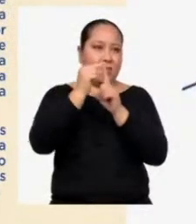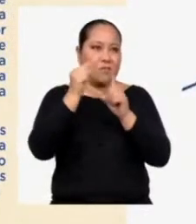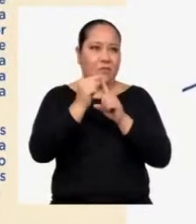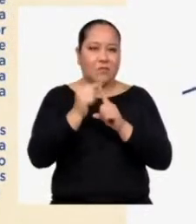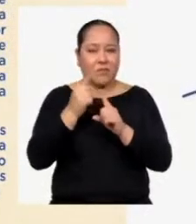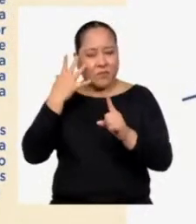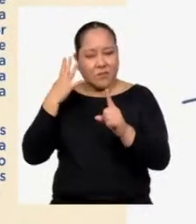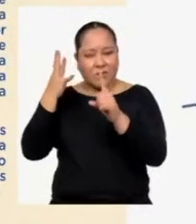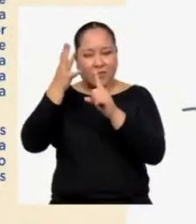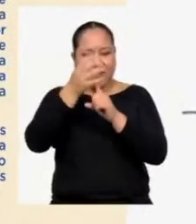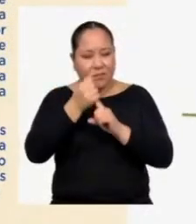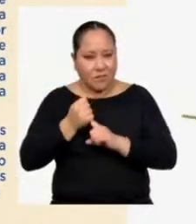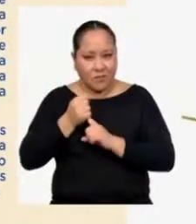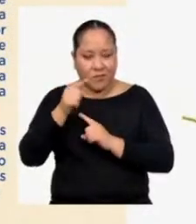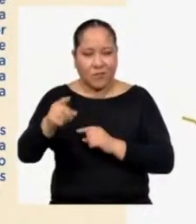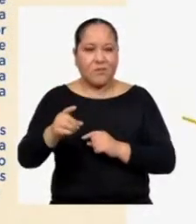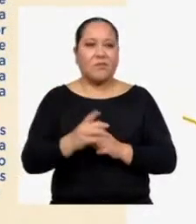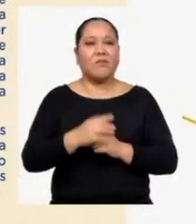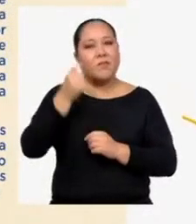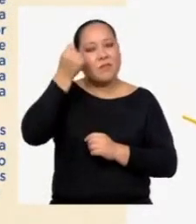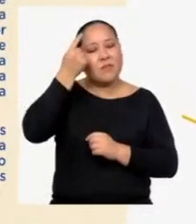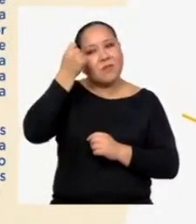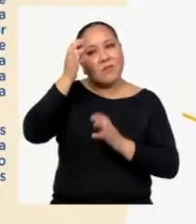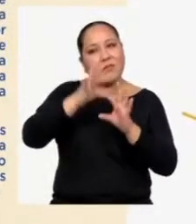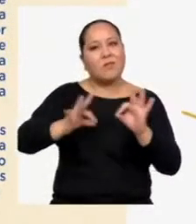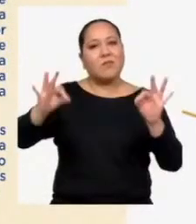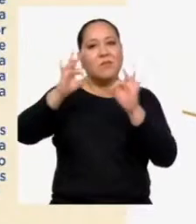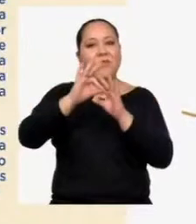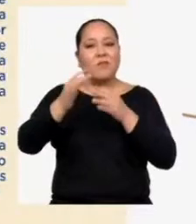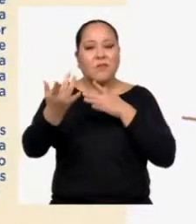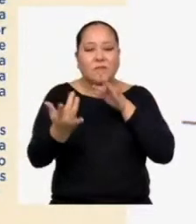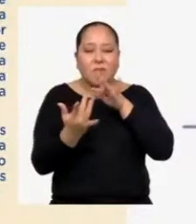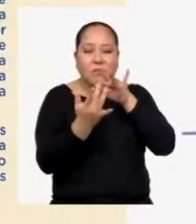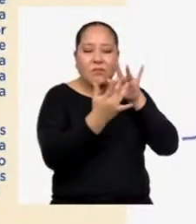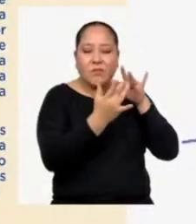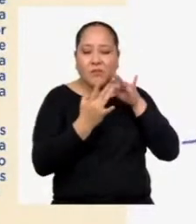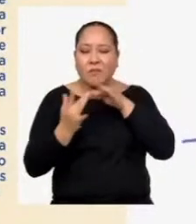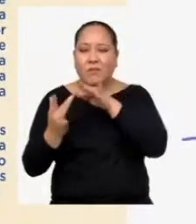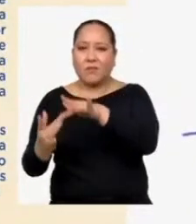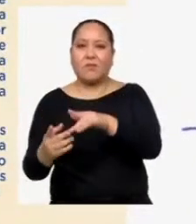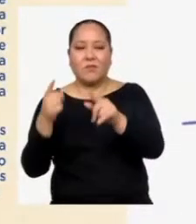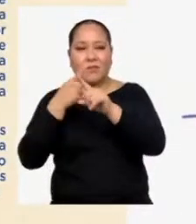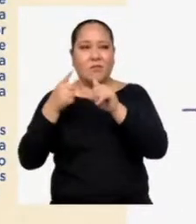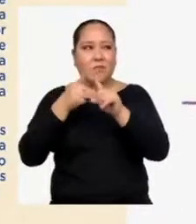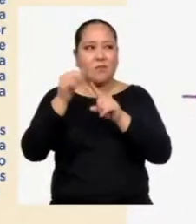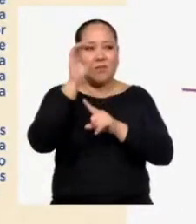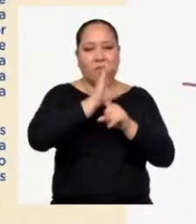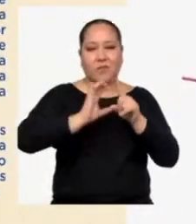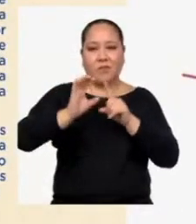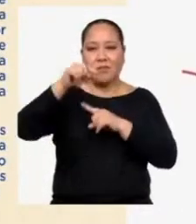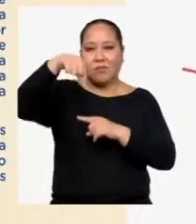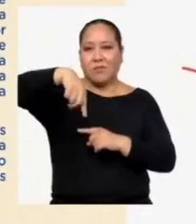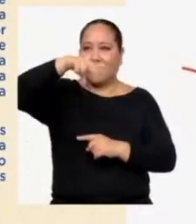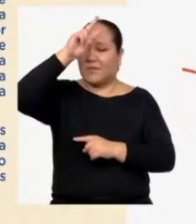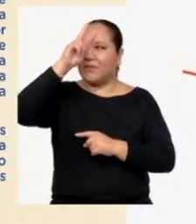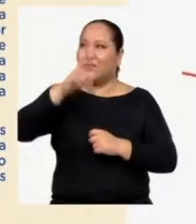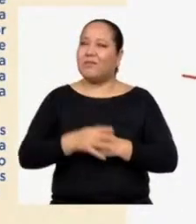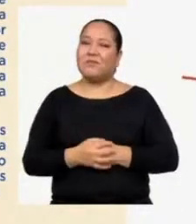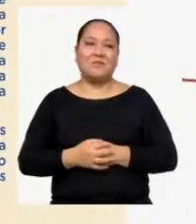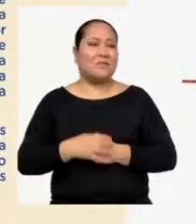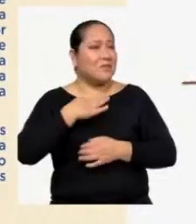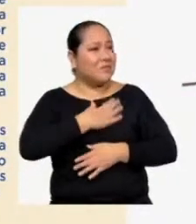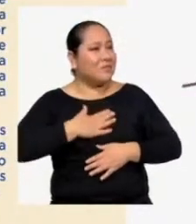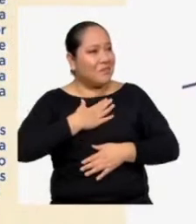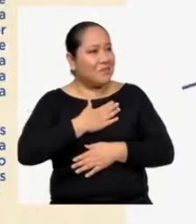logren concientizar sobre la importancia de construir Vínculos entre las diversas culturas de nuestro Perú Me